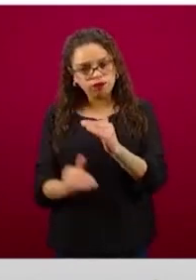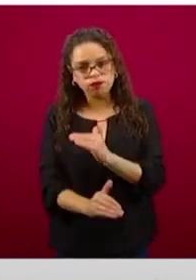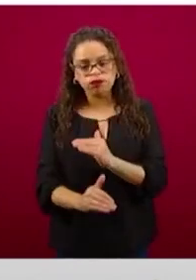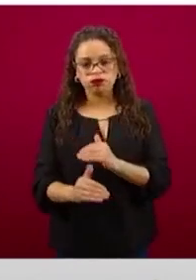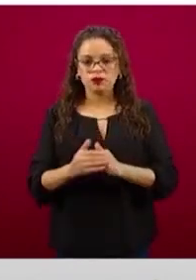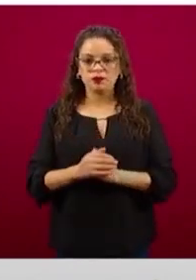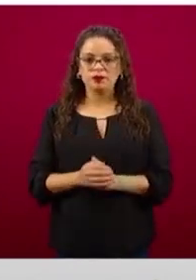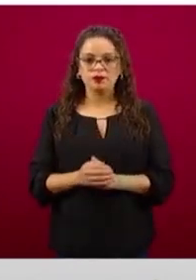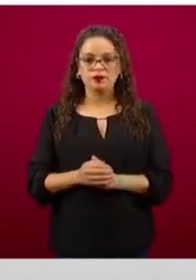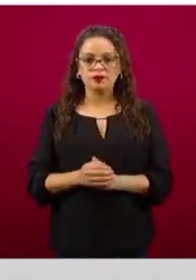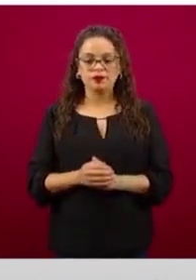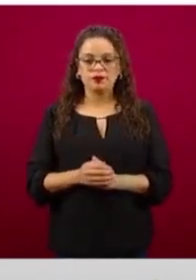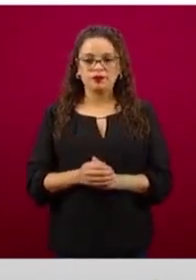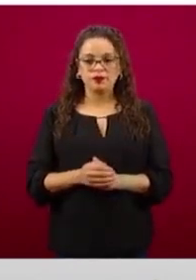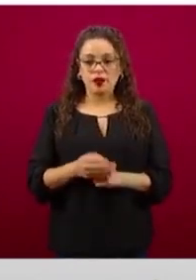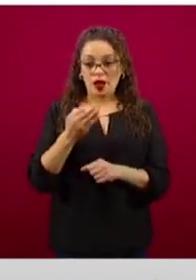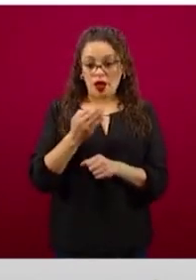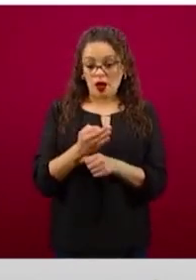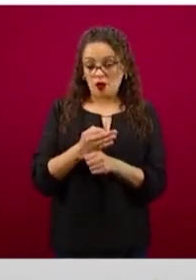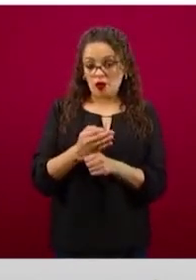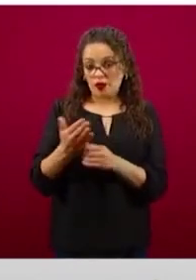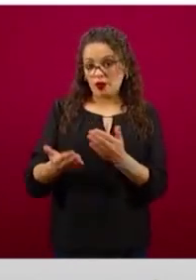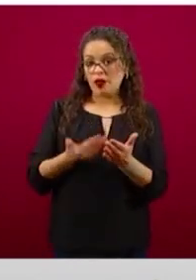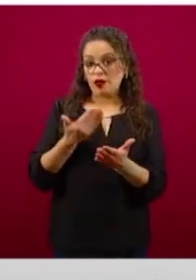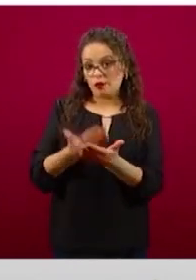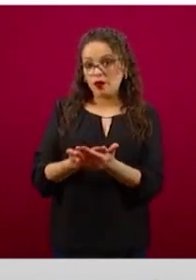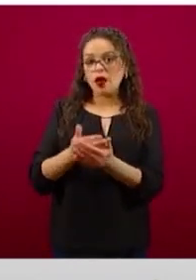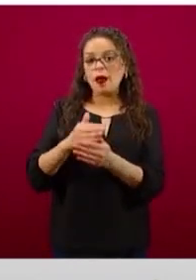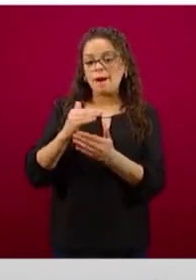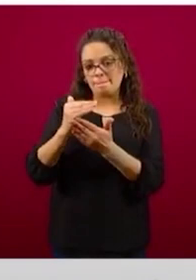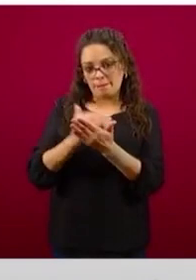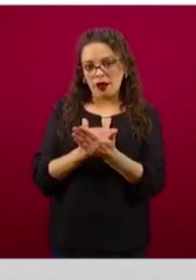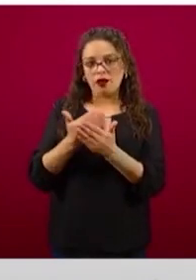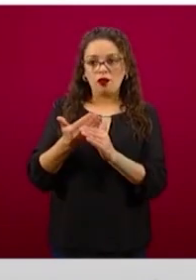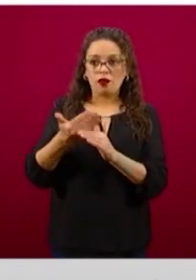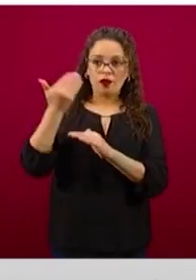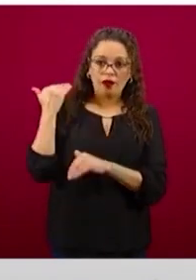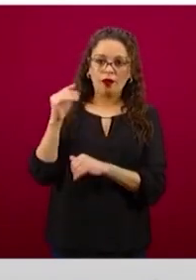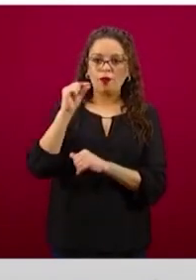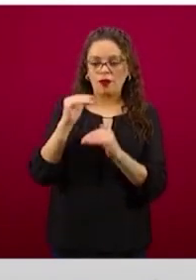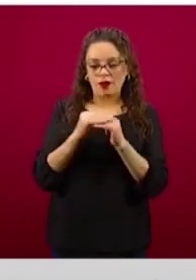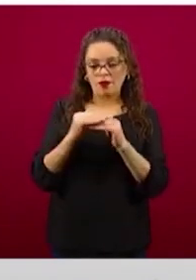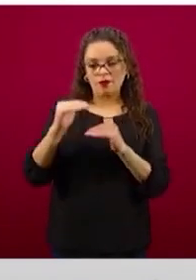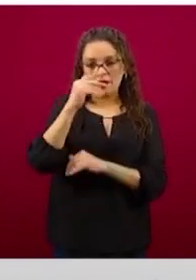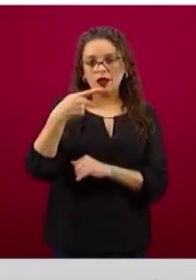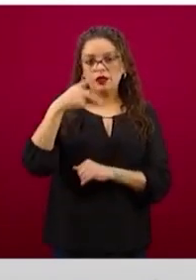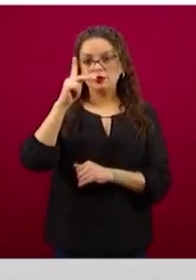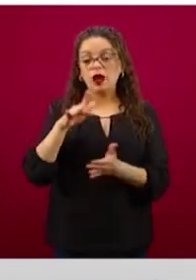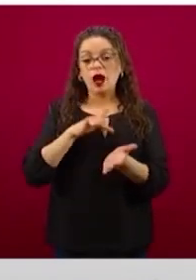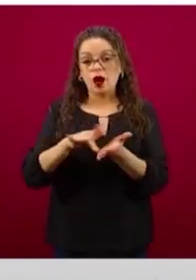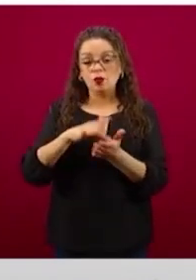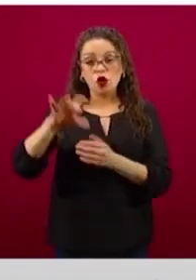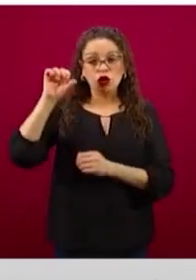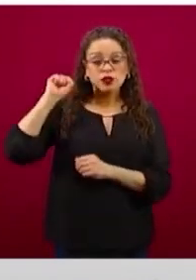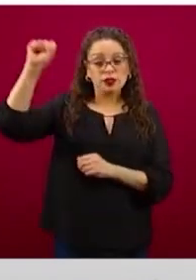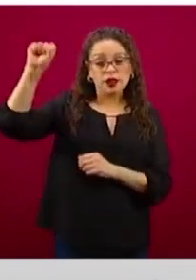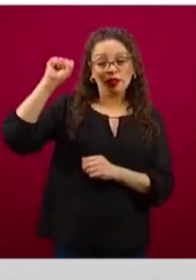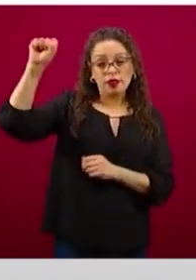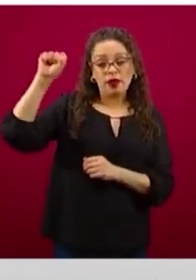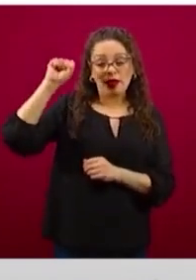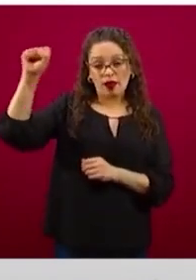están ahorita presentadas, pero a iniciativa del señor presidente de la República y con el apoyo de los sindicatos que están